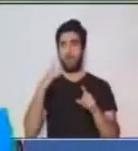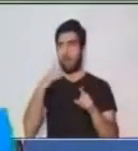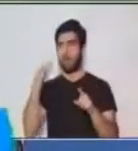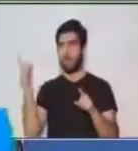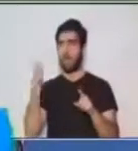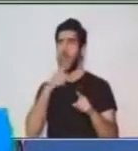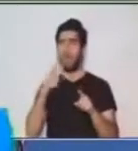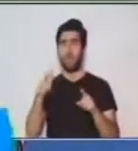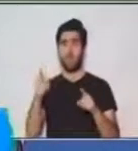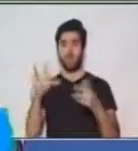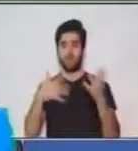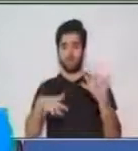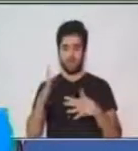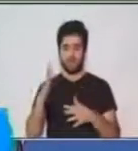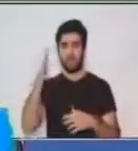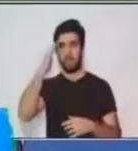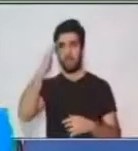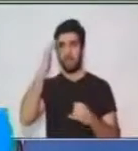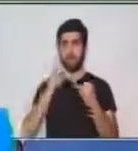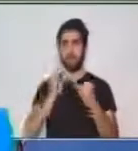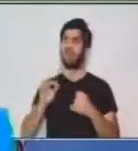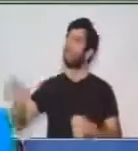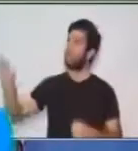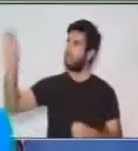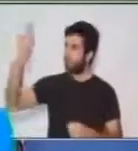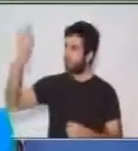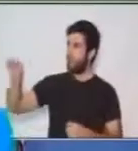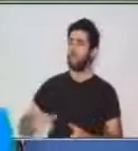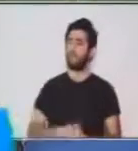de Señas a Pablo. Hola Pablo.